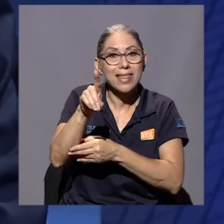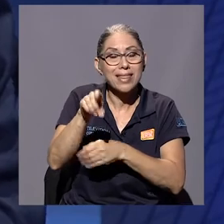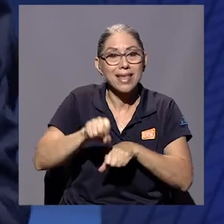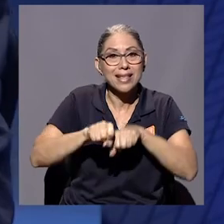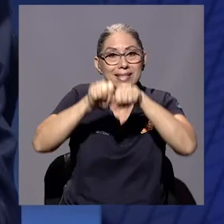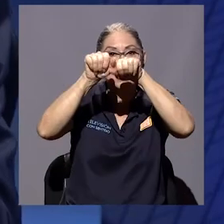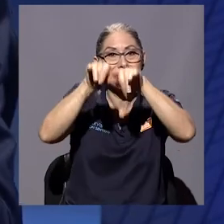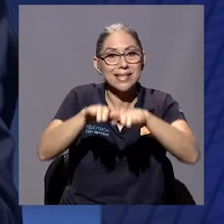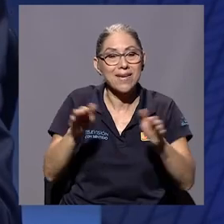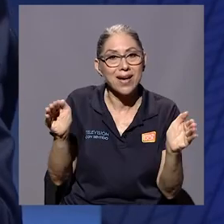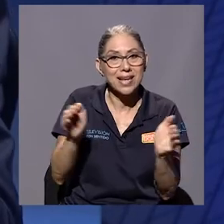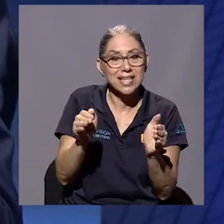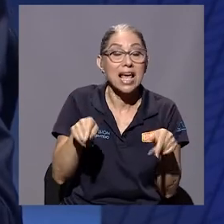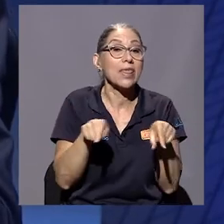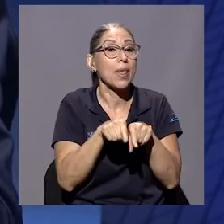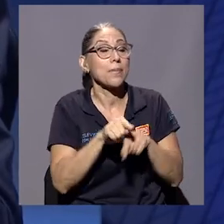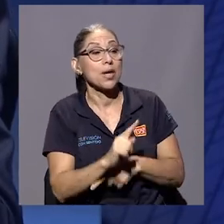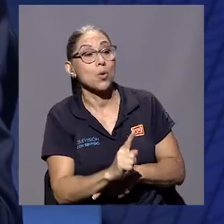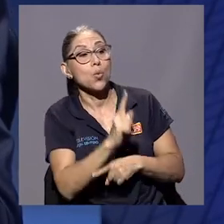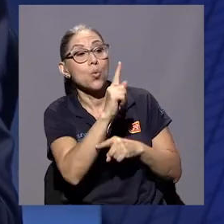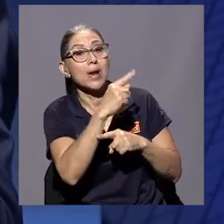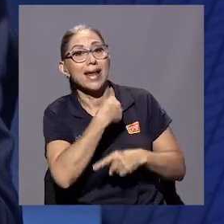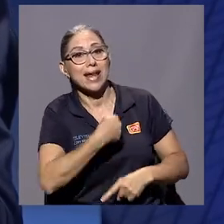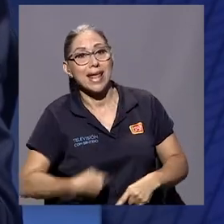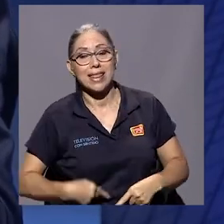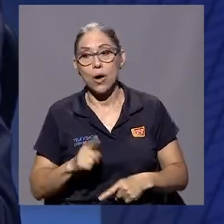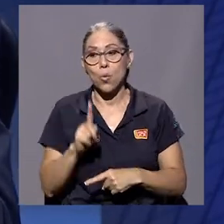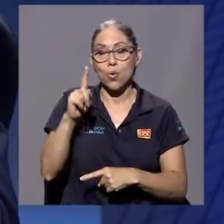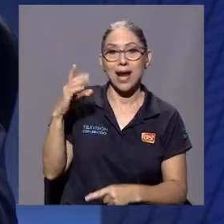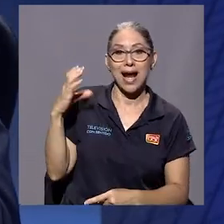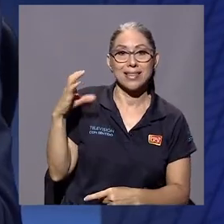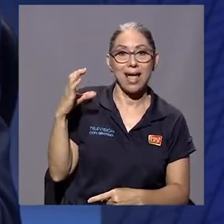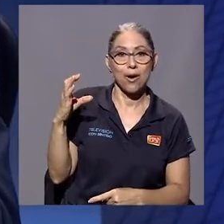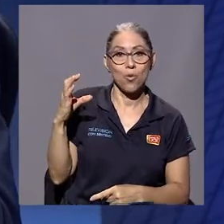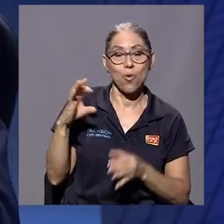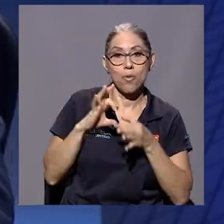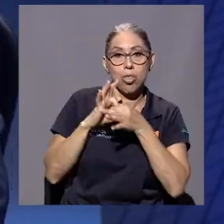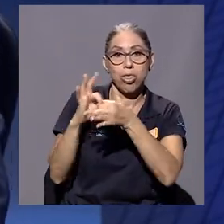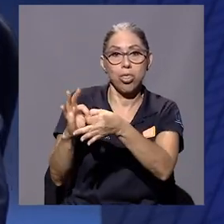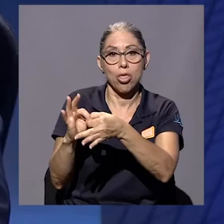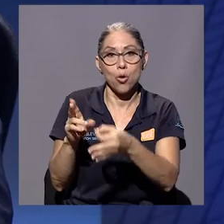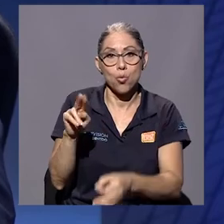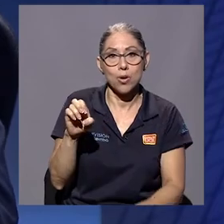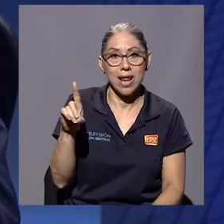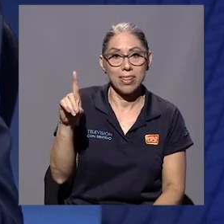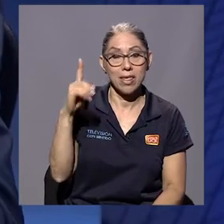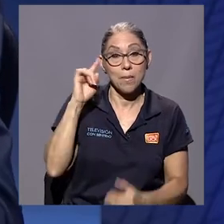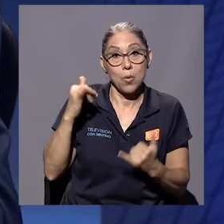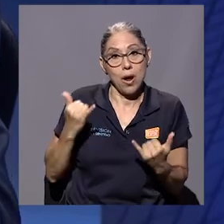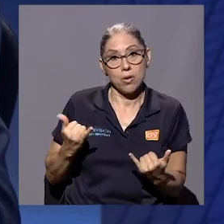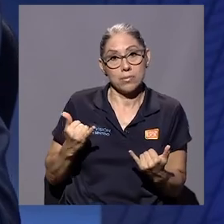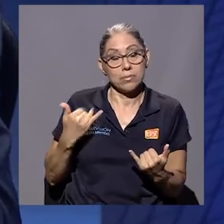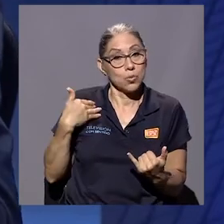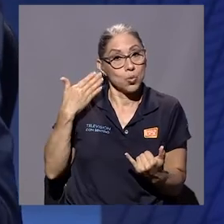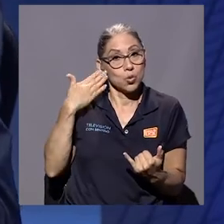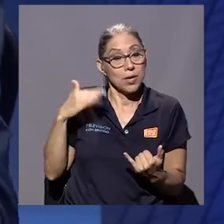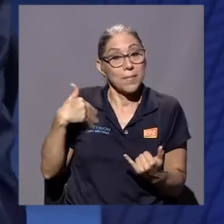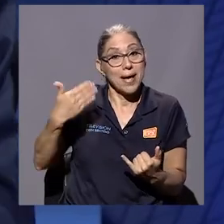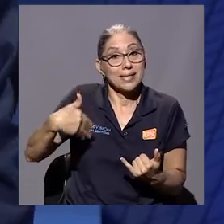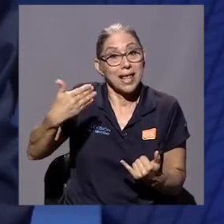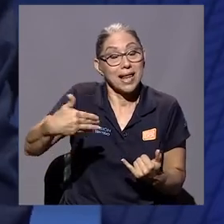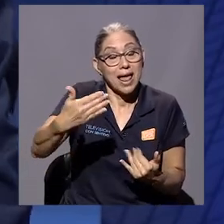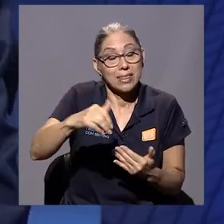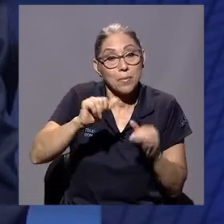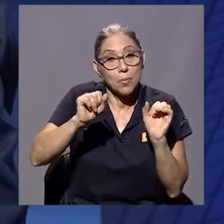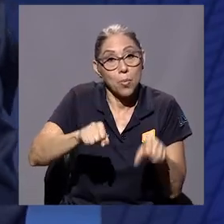hay otra librería en Heredia y otra en Cartago de la UNED, por el momento. No sé si más adelante se podría